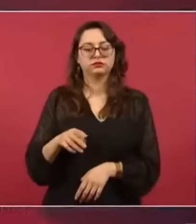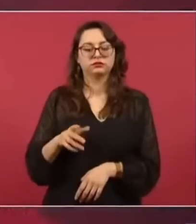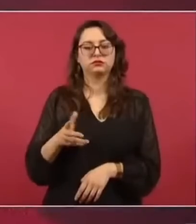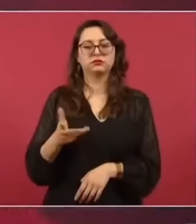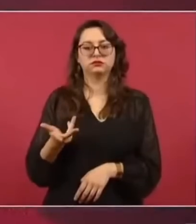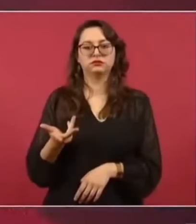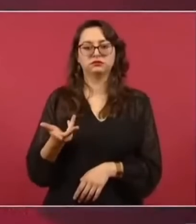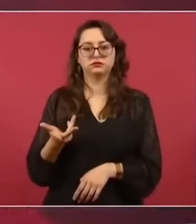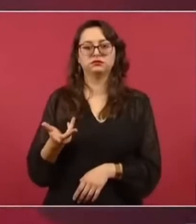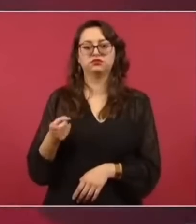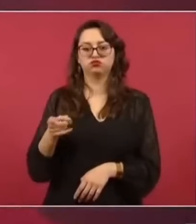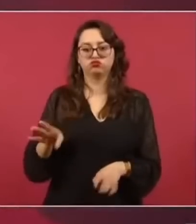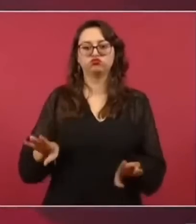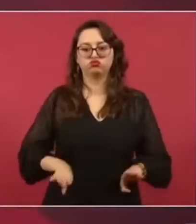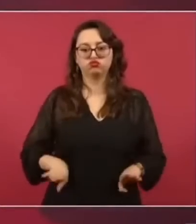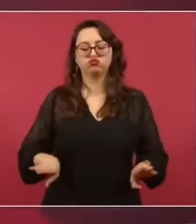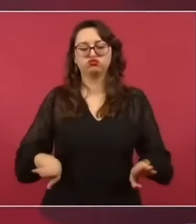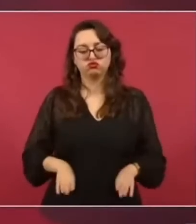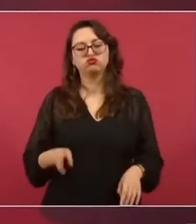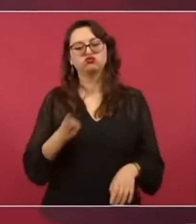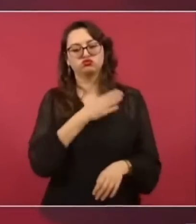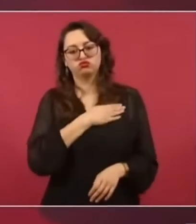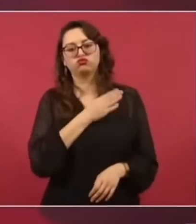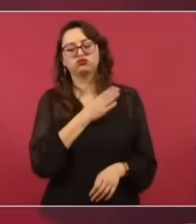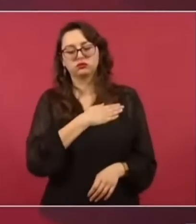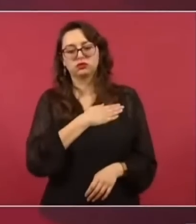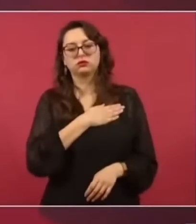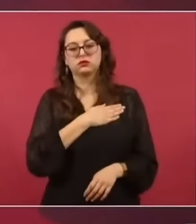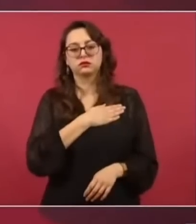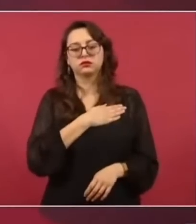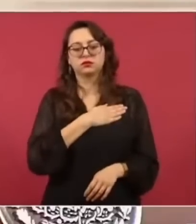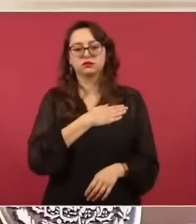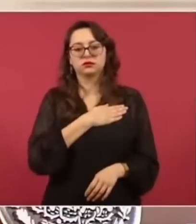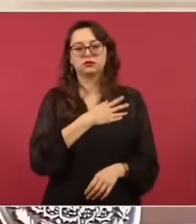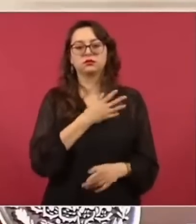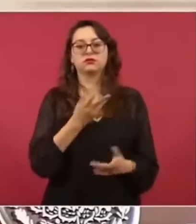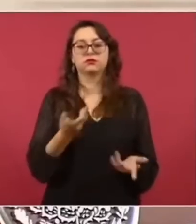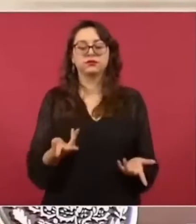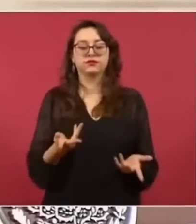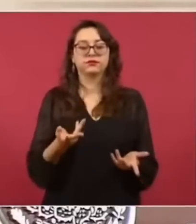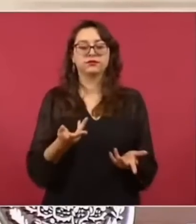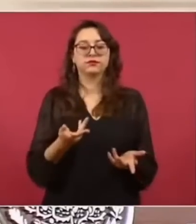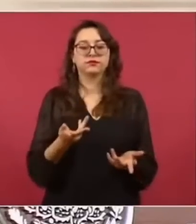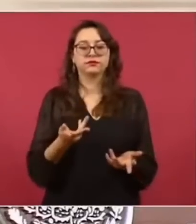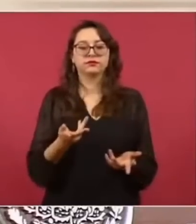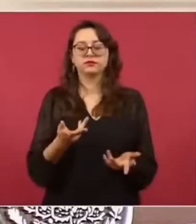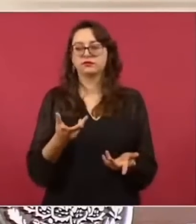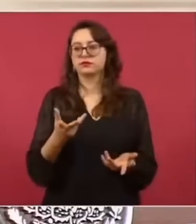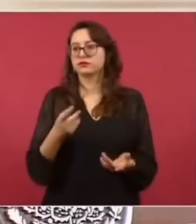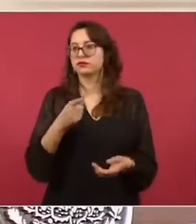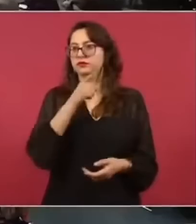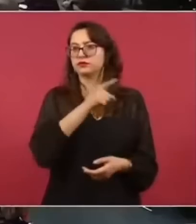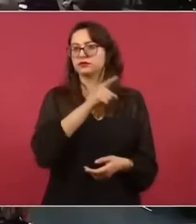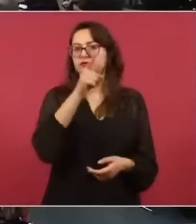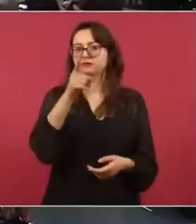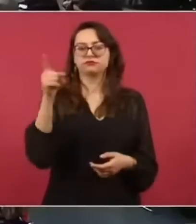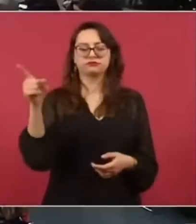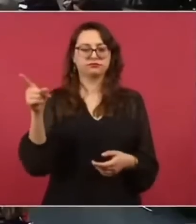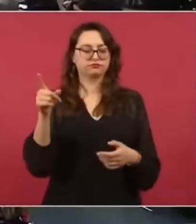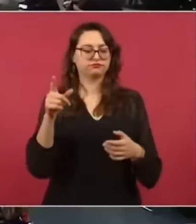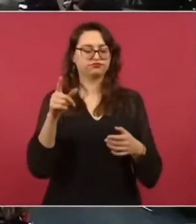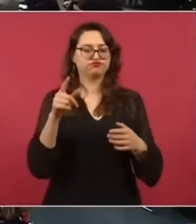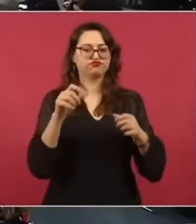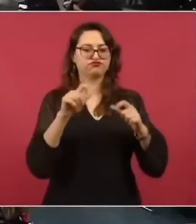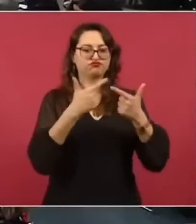buenas intenciones hay asociaciones ¿cómo se llaman estas? agencias